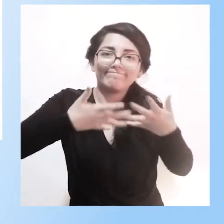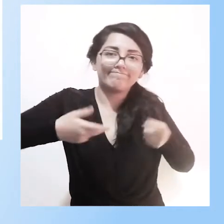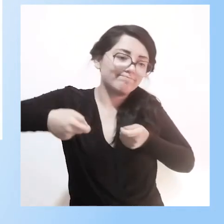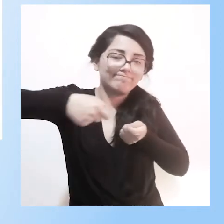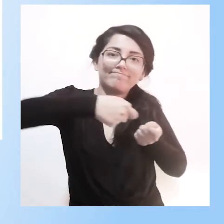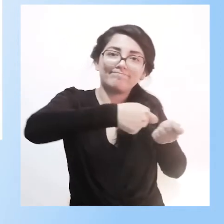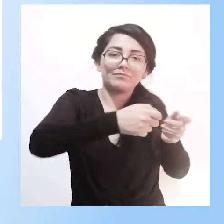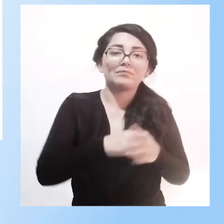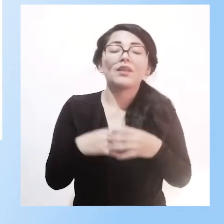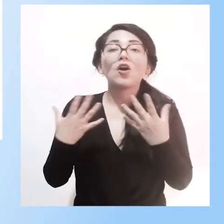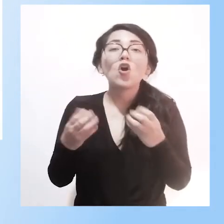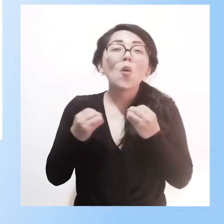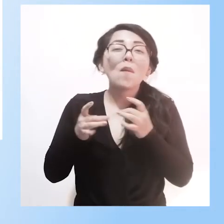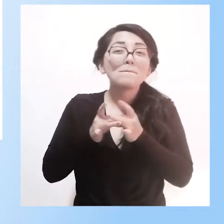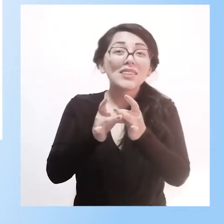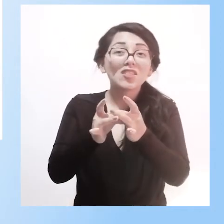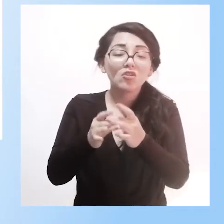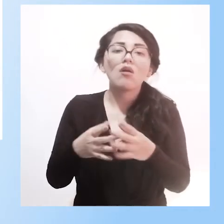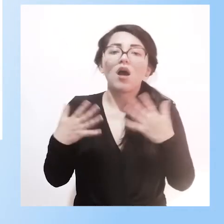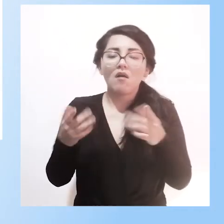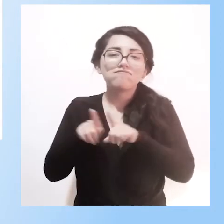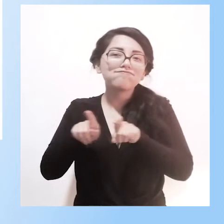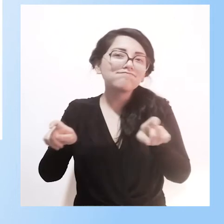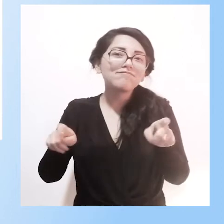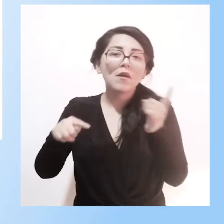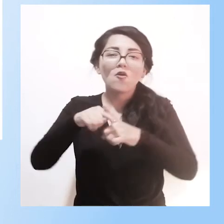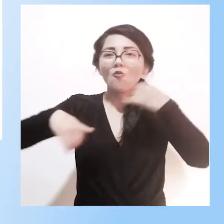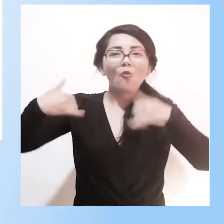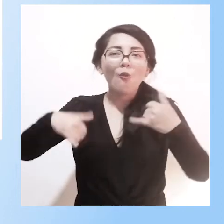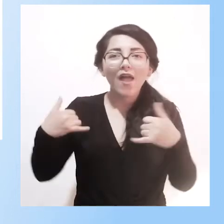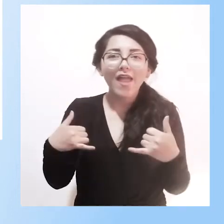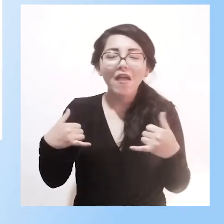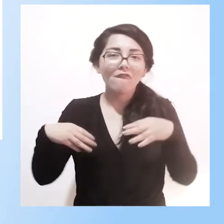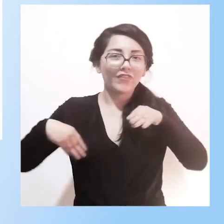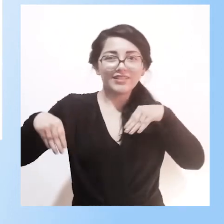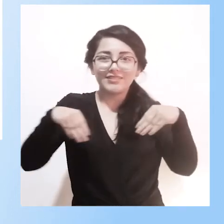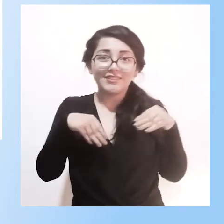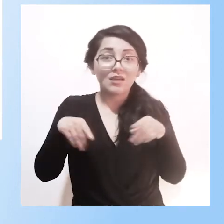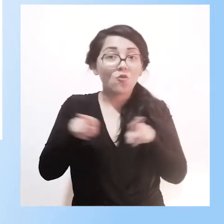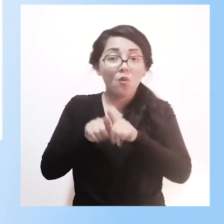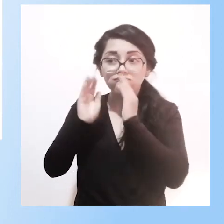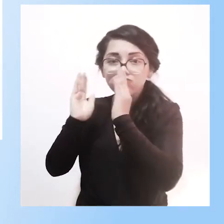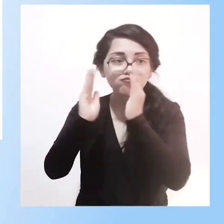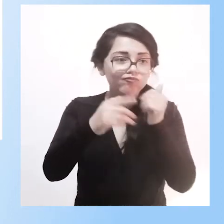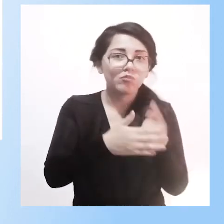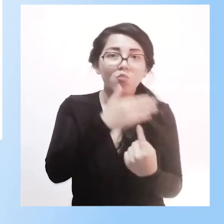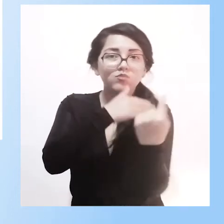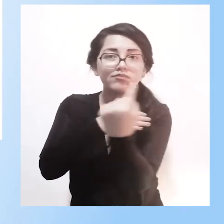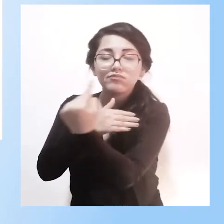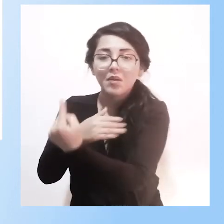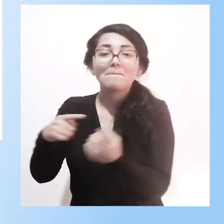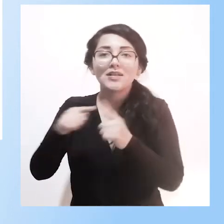programa es Múltiple, lúdica y flexible, personalizada, innovadora a través de